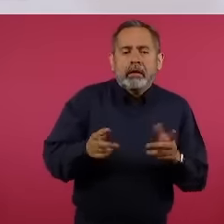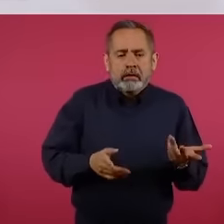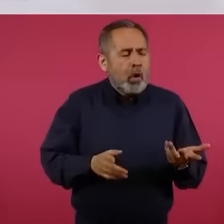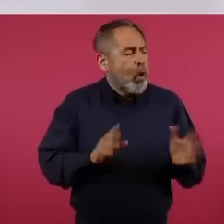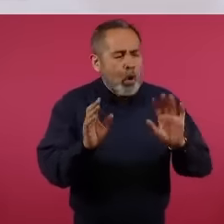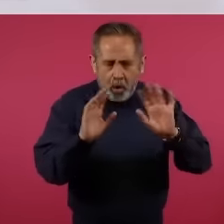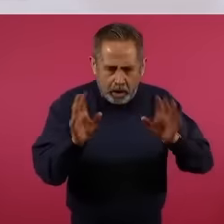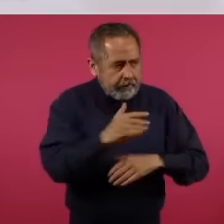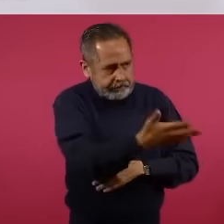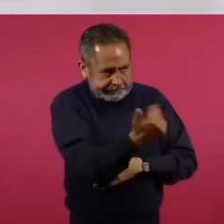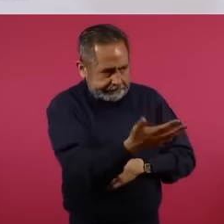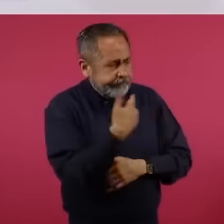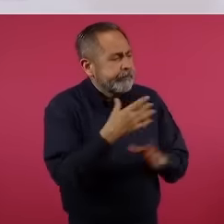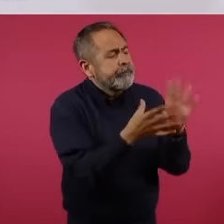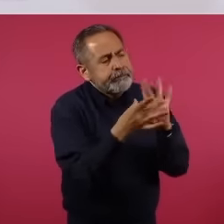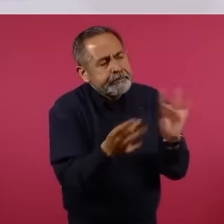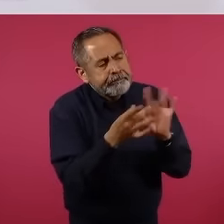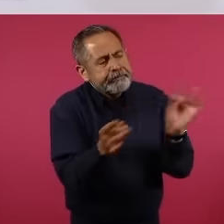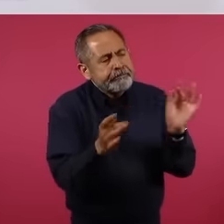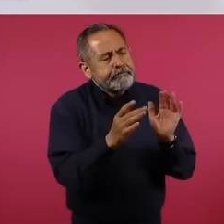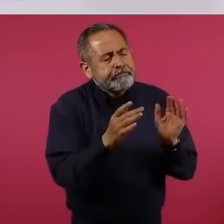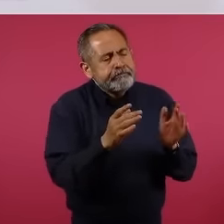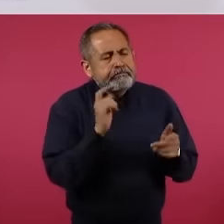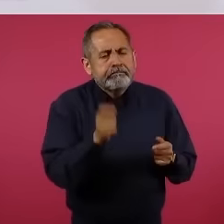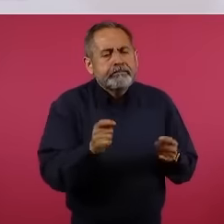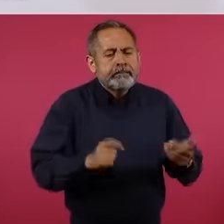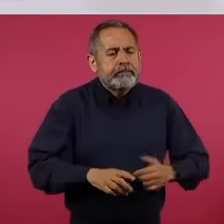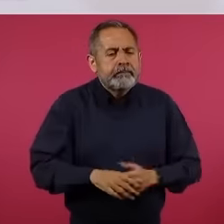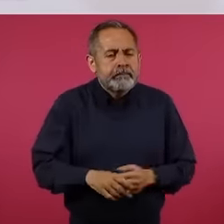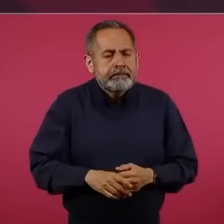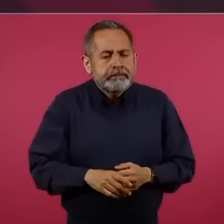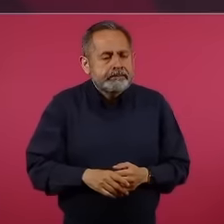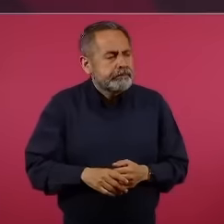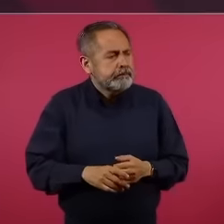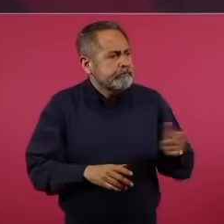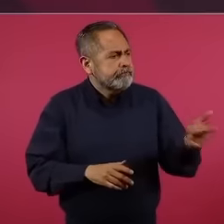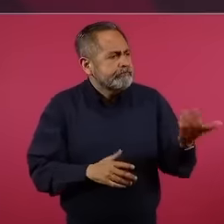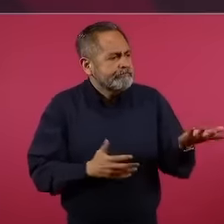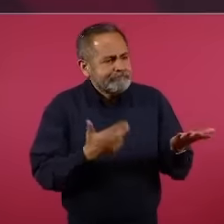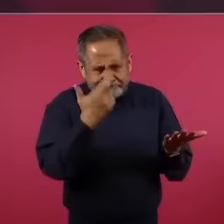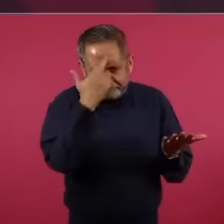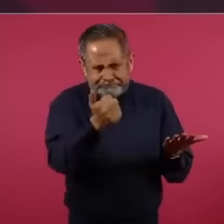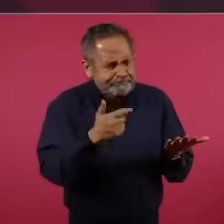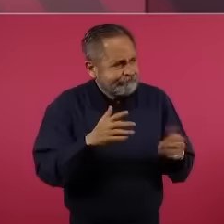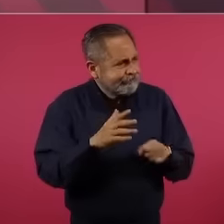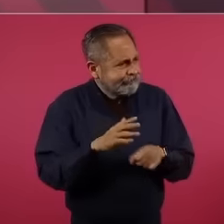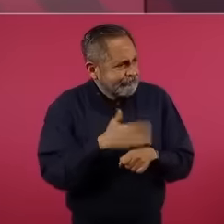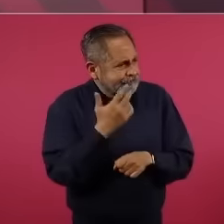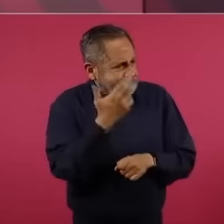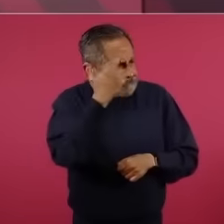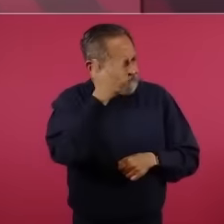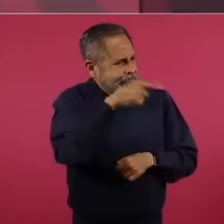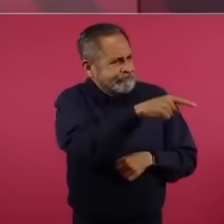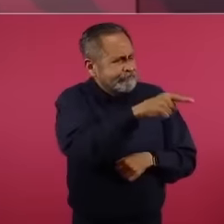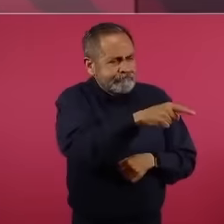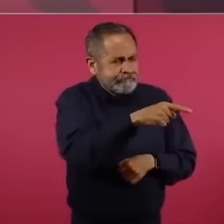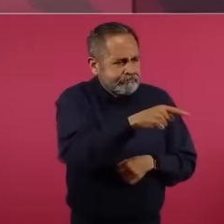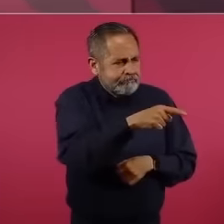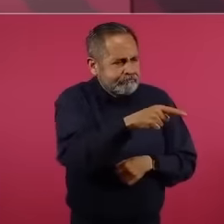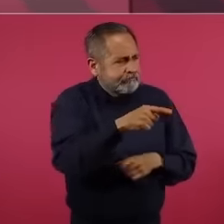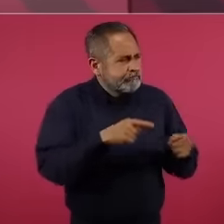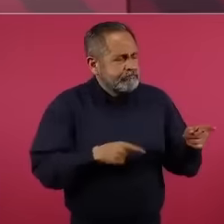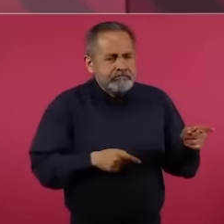cuál es el fundamento para ellos